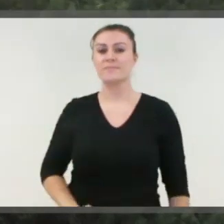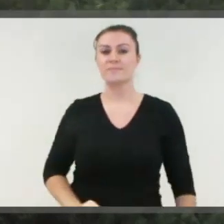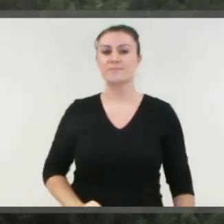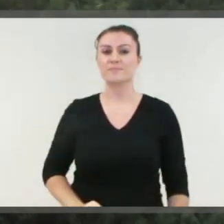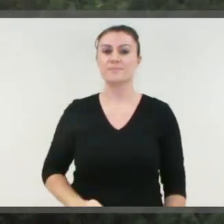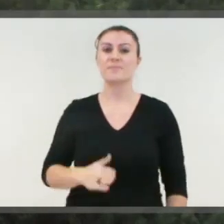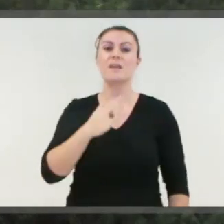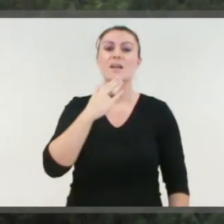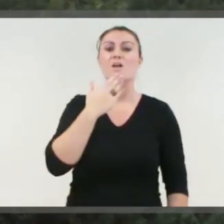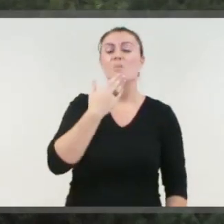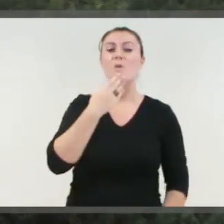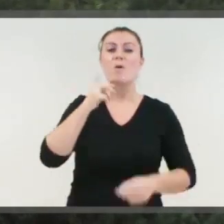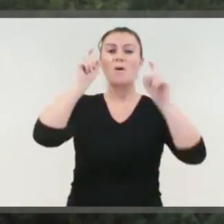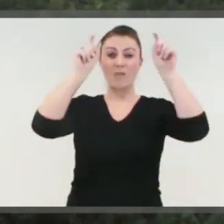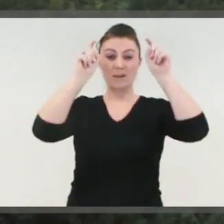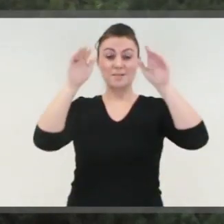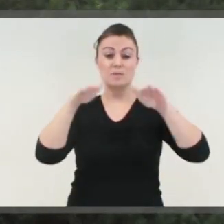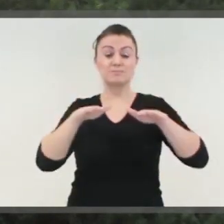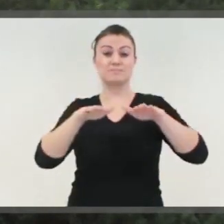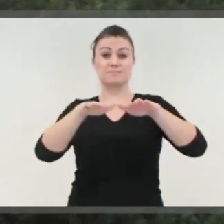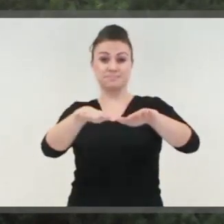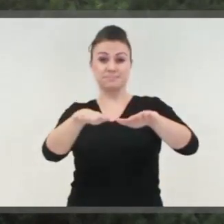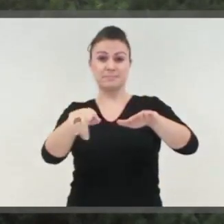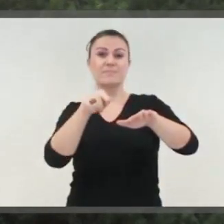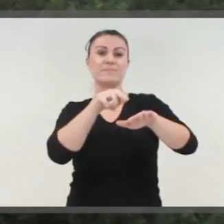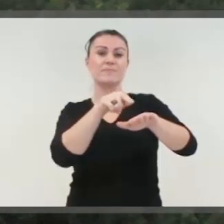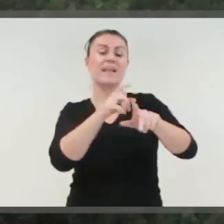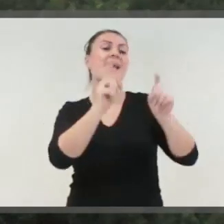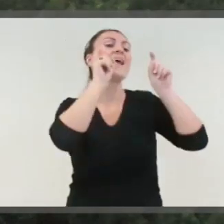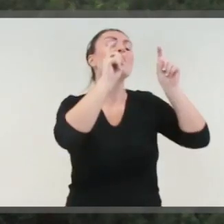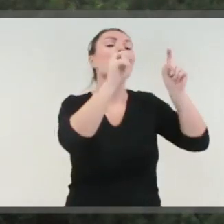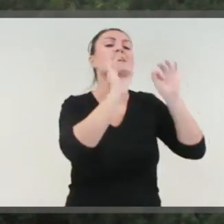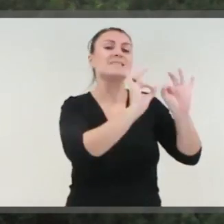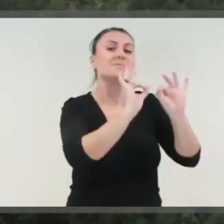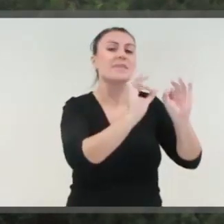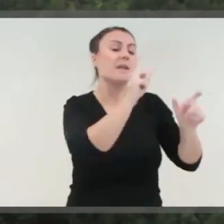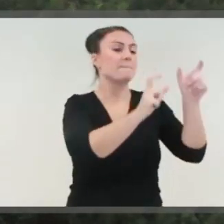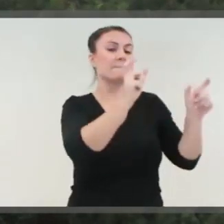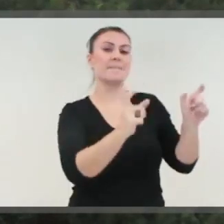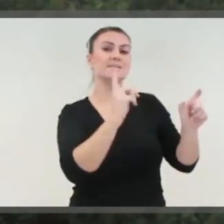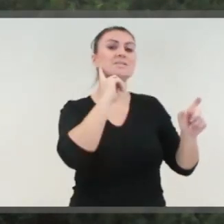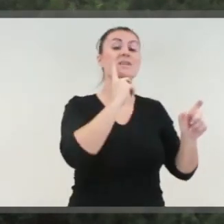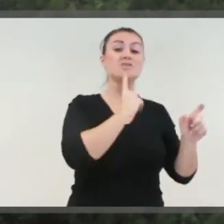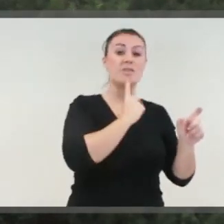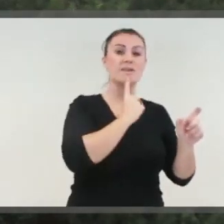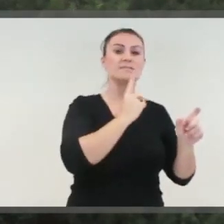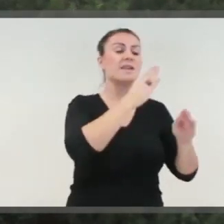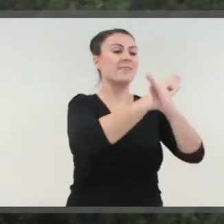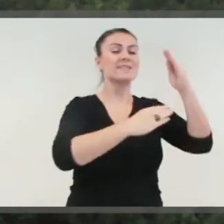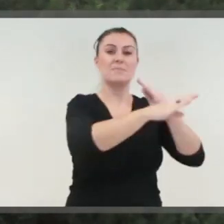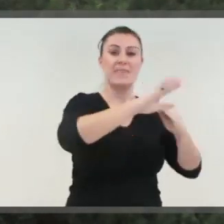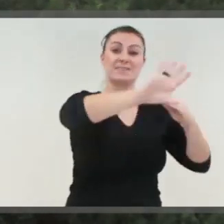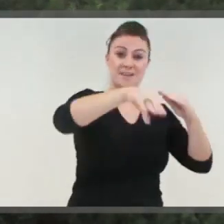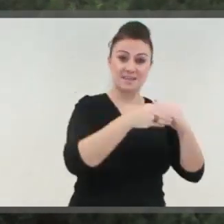En un doble nivel educativo, en un doble colegio, que es un centro de educación especial para personas